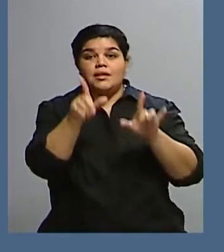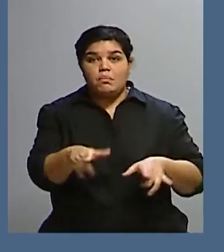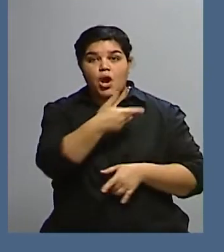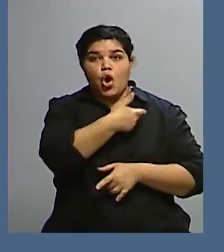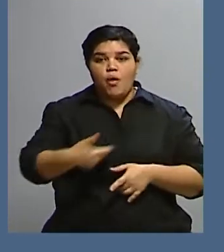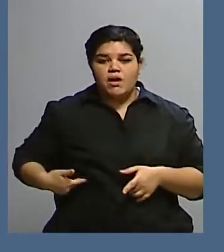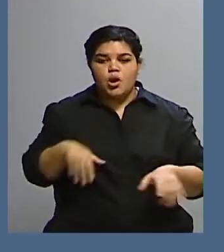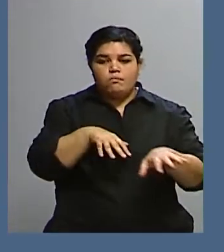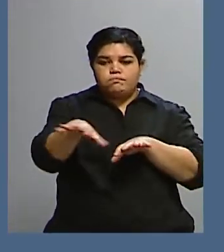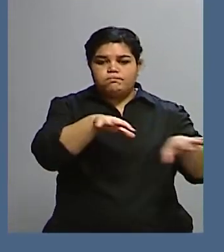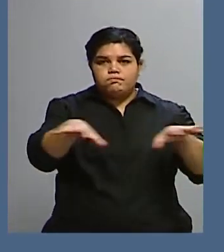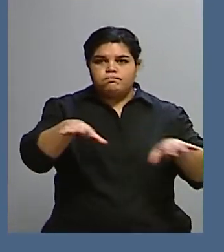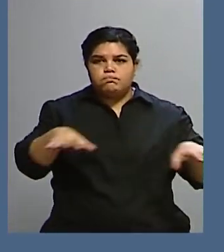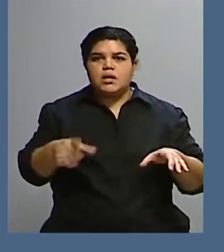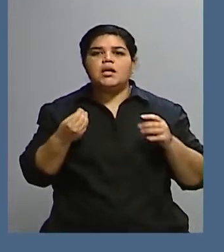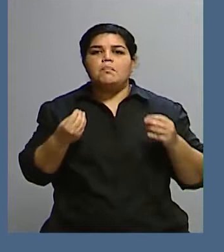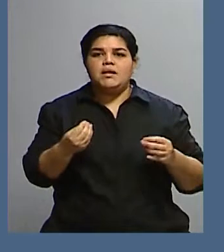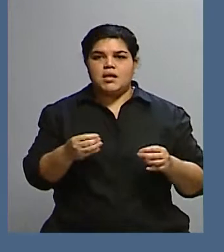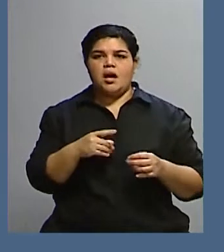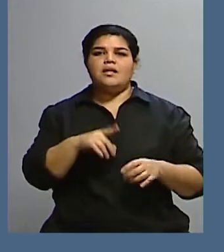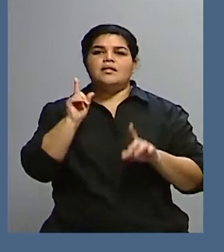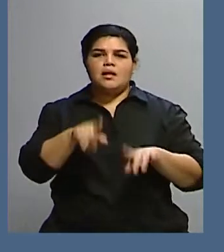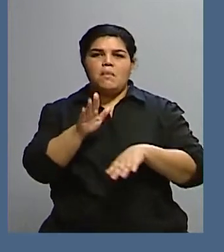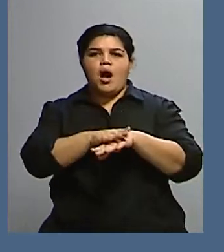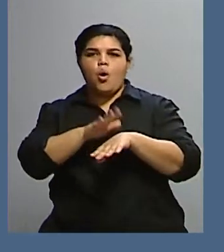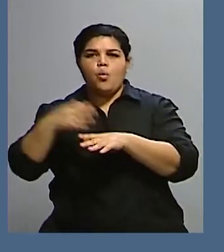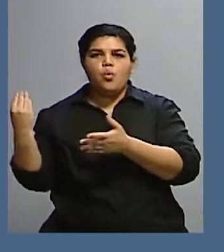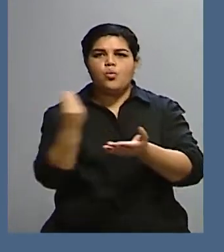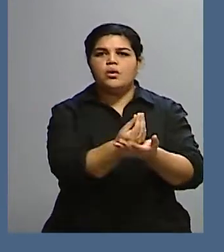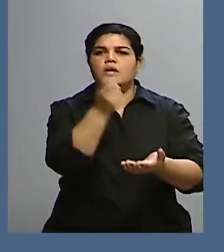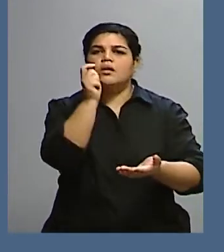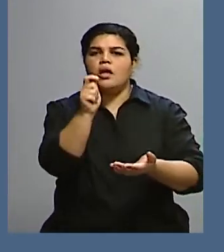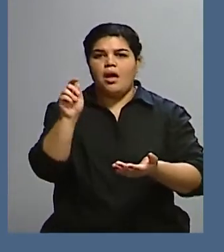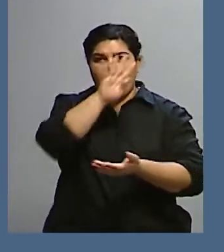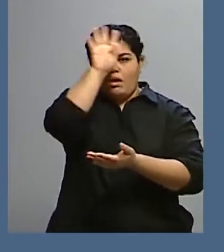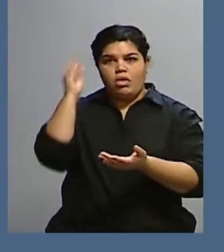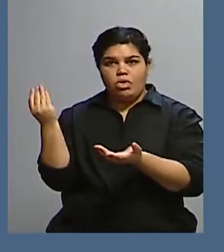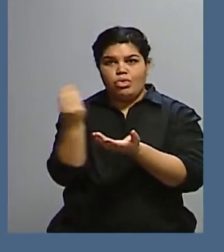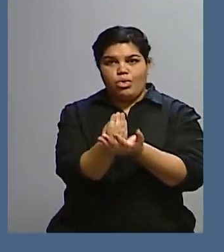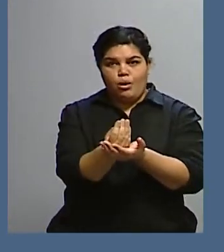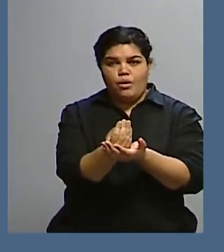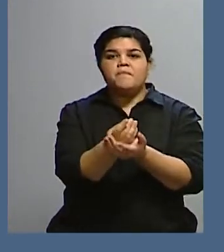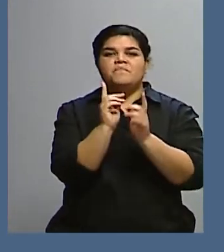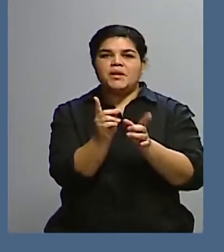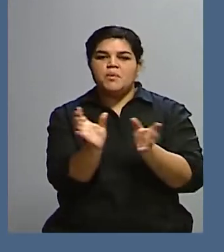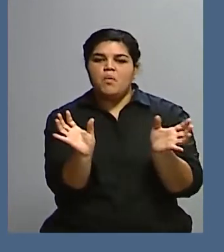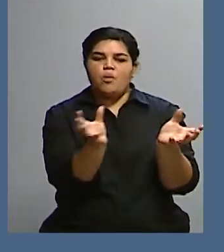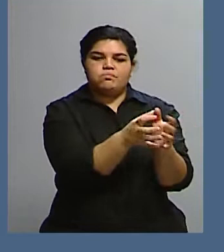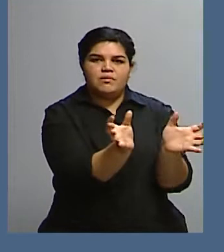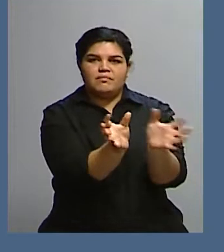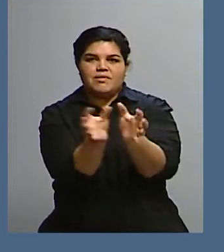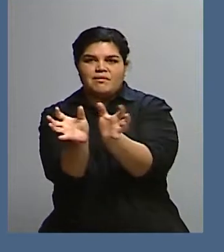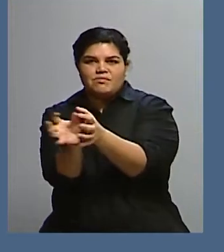autonomía territorial indígena. Yo creo que tal vez, y con una Cámara de las Regiones, en eso basaría